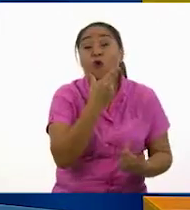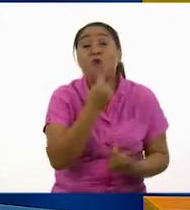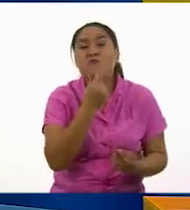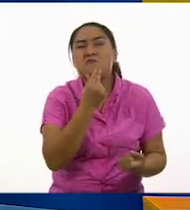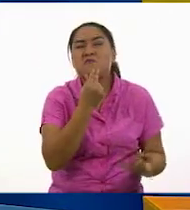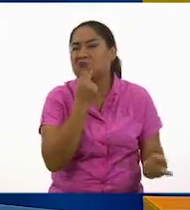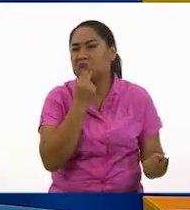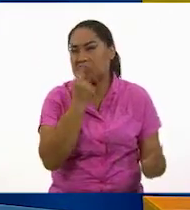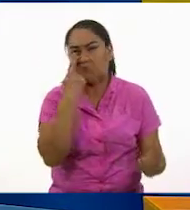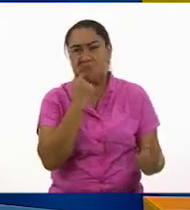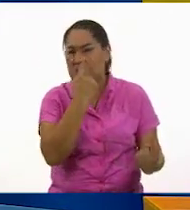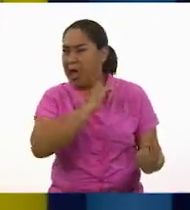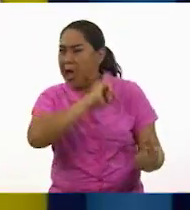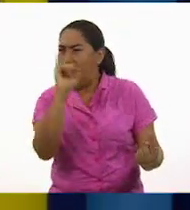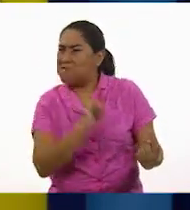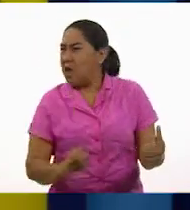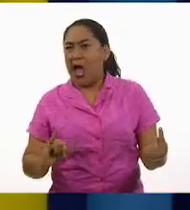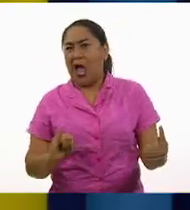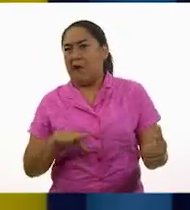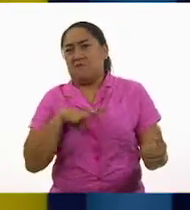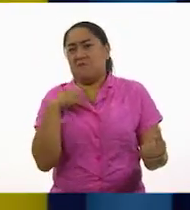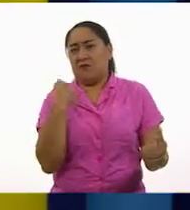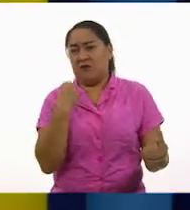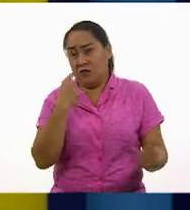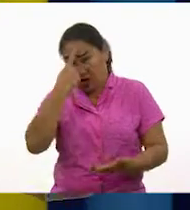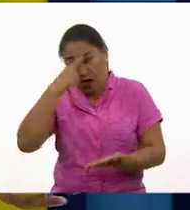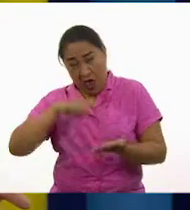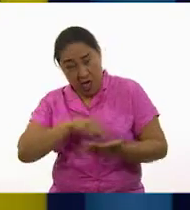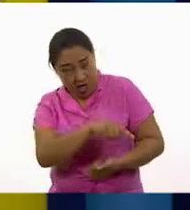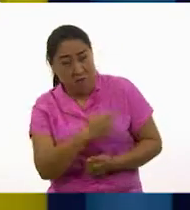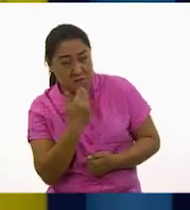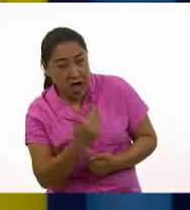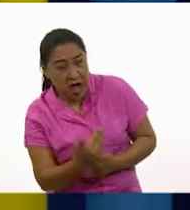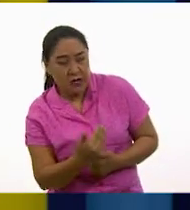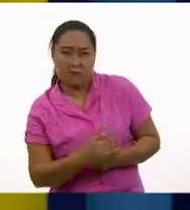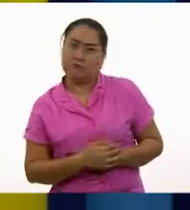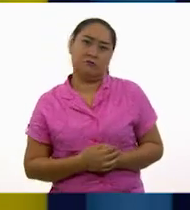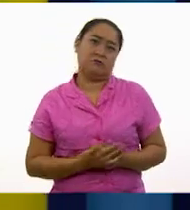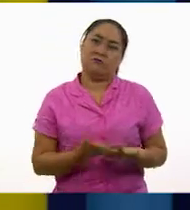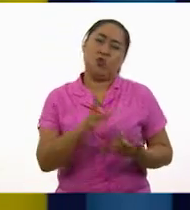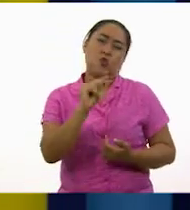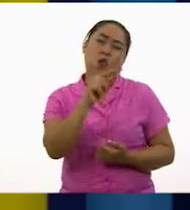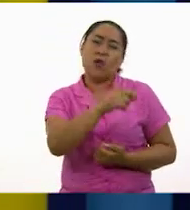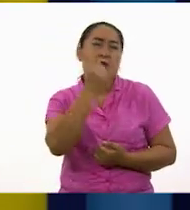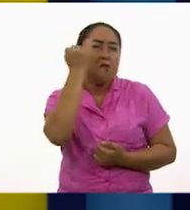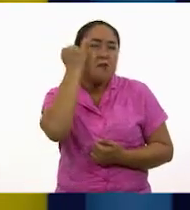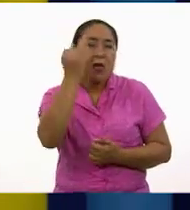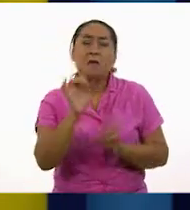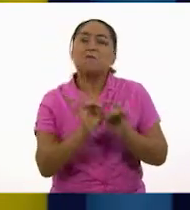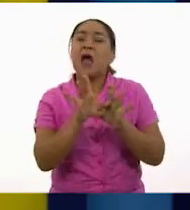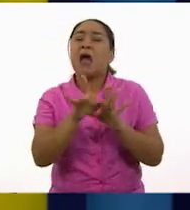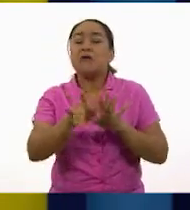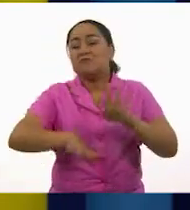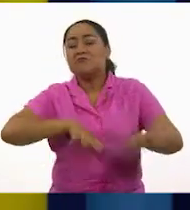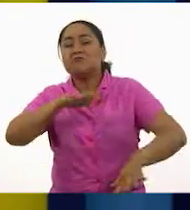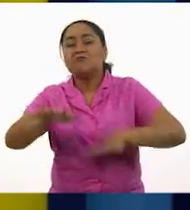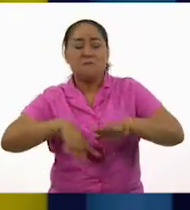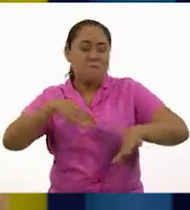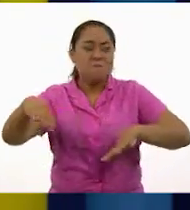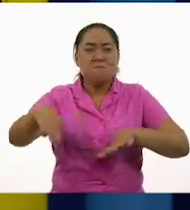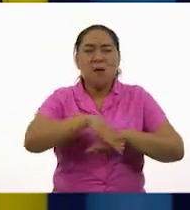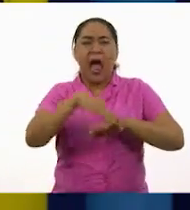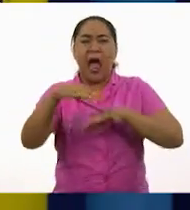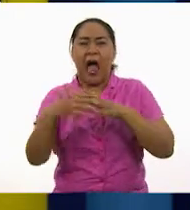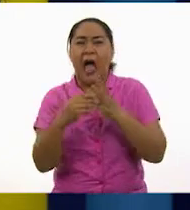¿Crees que eso es correcto? No, claro que no. Imagínate, te pegas en el dedo chiquito del pie, estando descalzo y te dolió